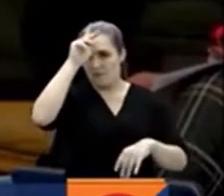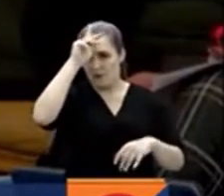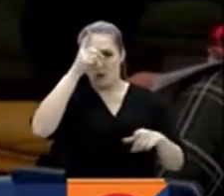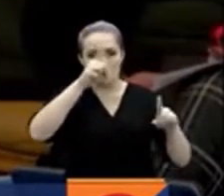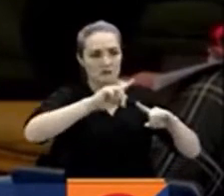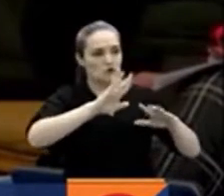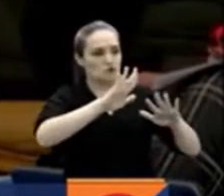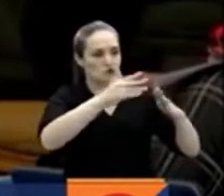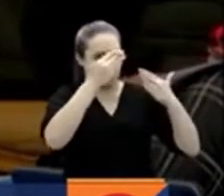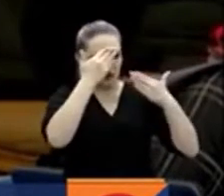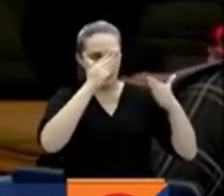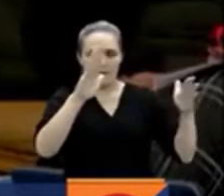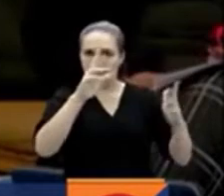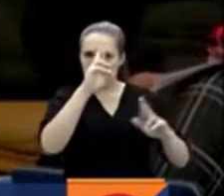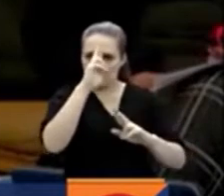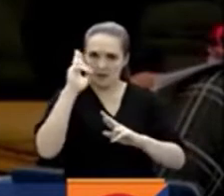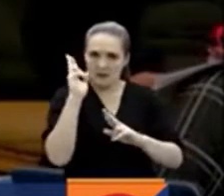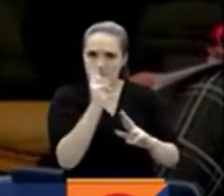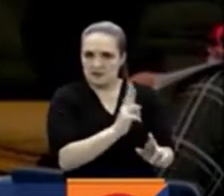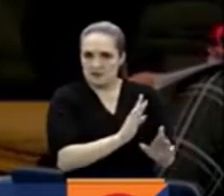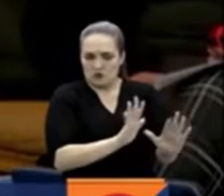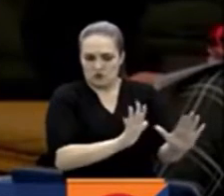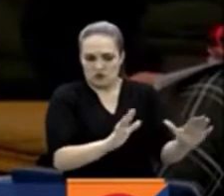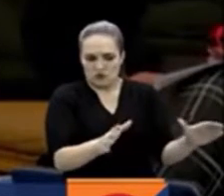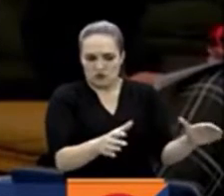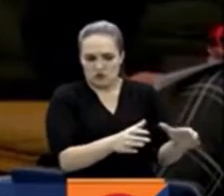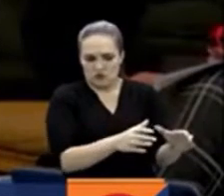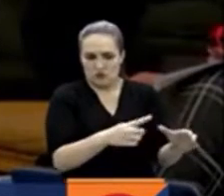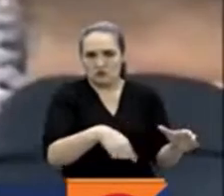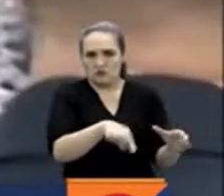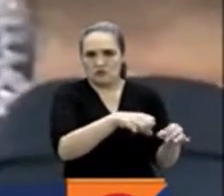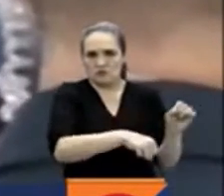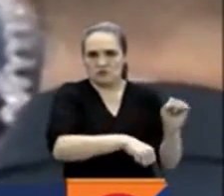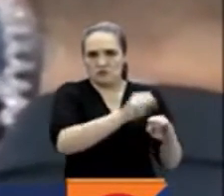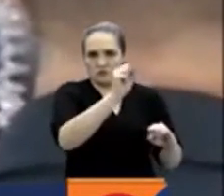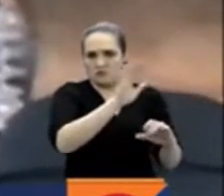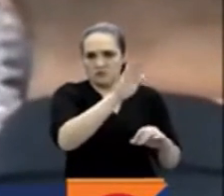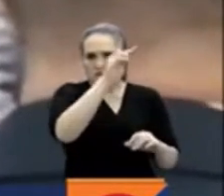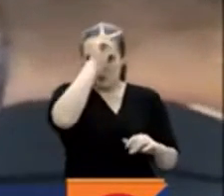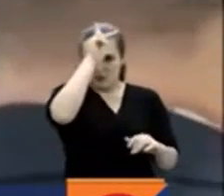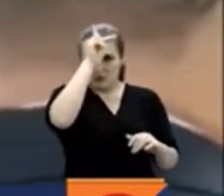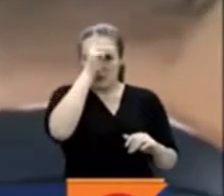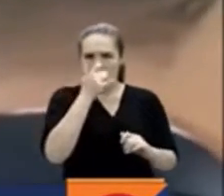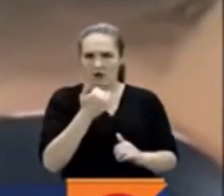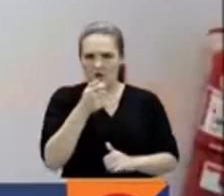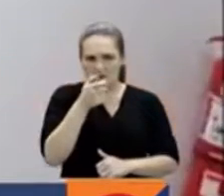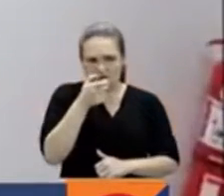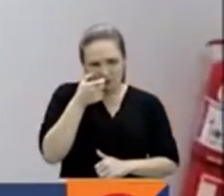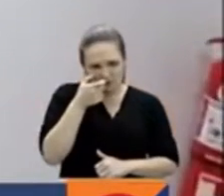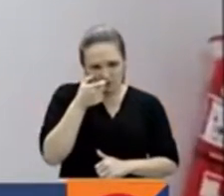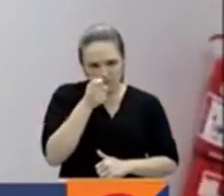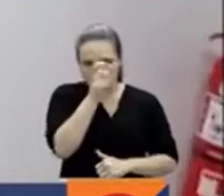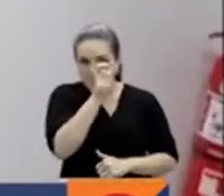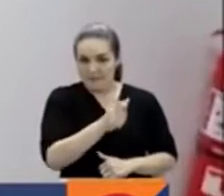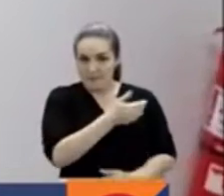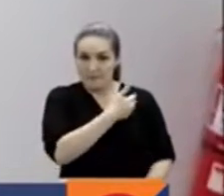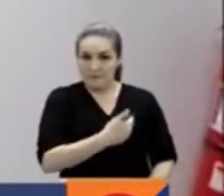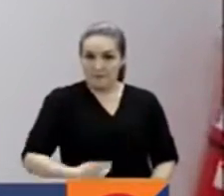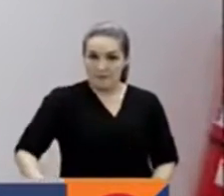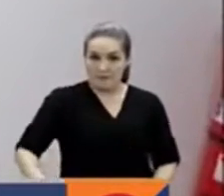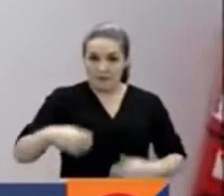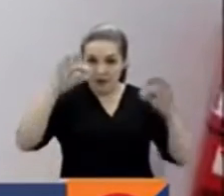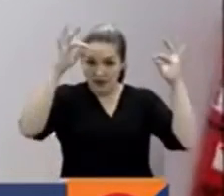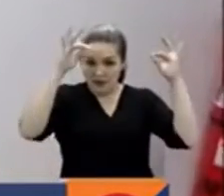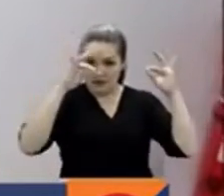democrática y a las autoridades elegidas por el pueblo peruano. La lupa sigue posada sobre Castillo al interior de su país.